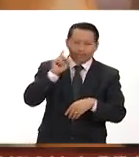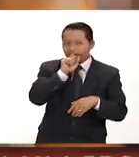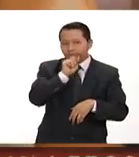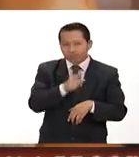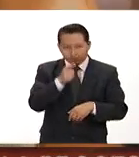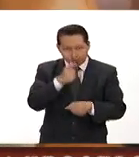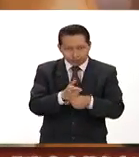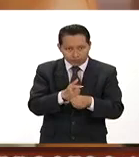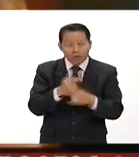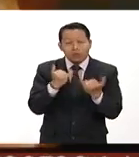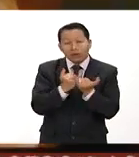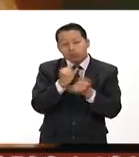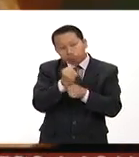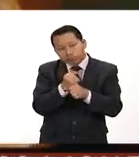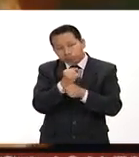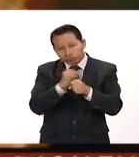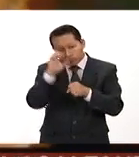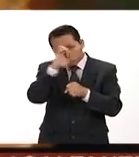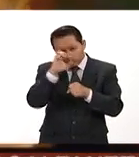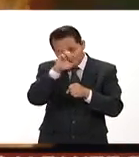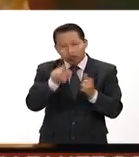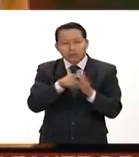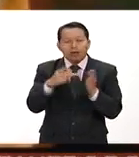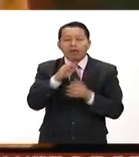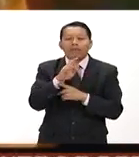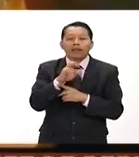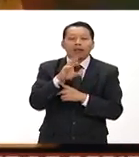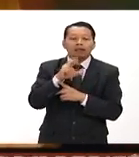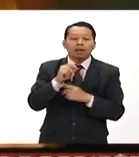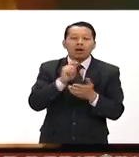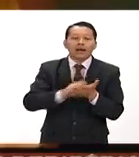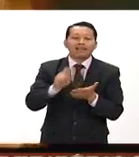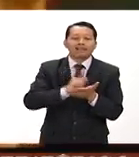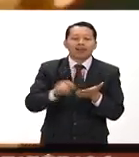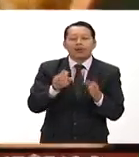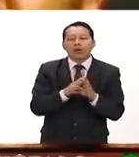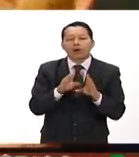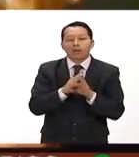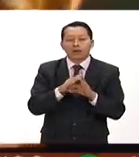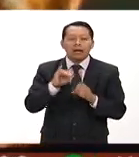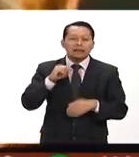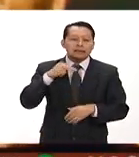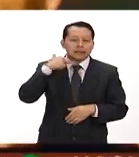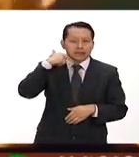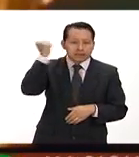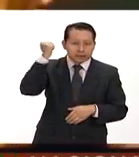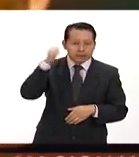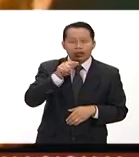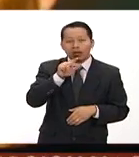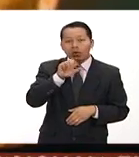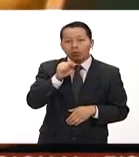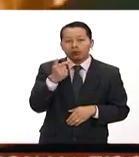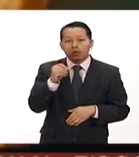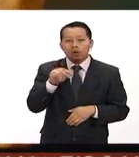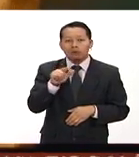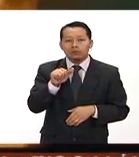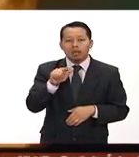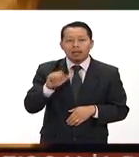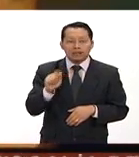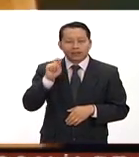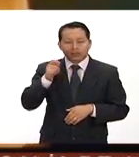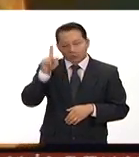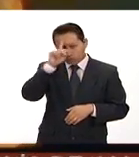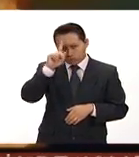Ciencias Forenses confirmó al periódico El Financiero que el escritor pues si se quitó la vida Luis González de Alba fue miembro del